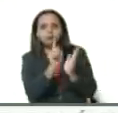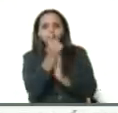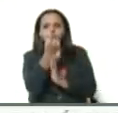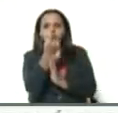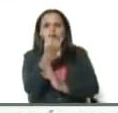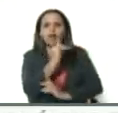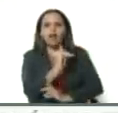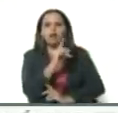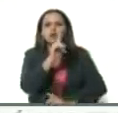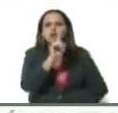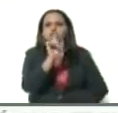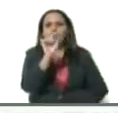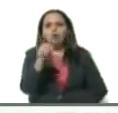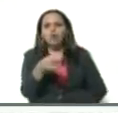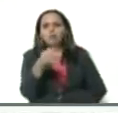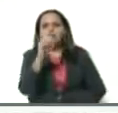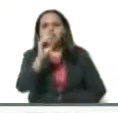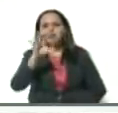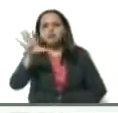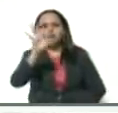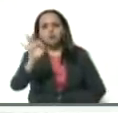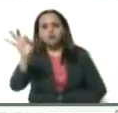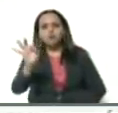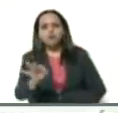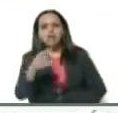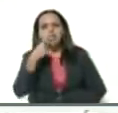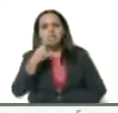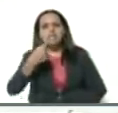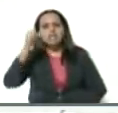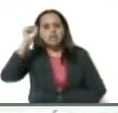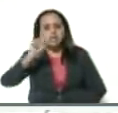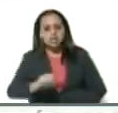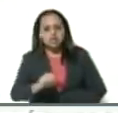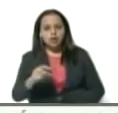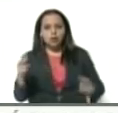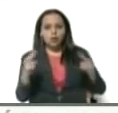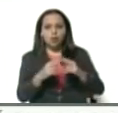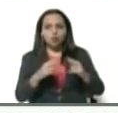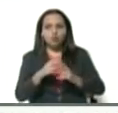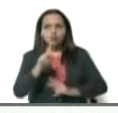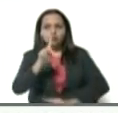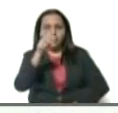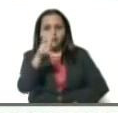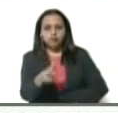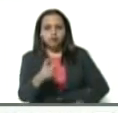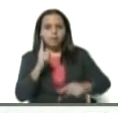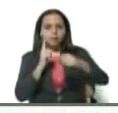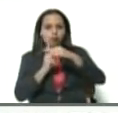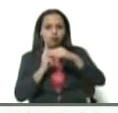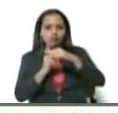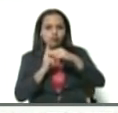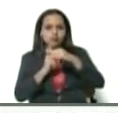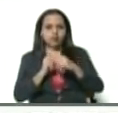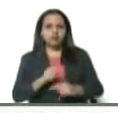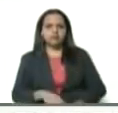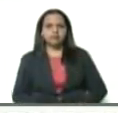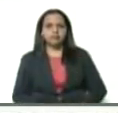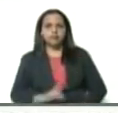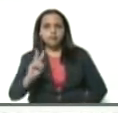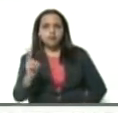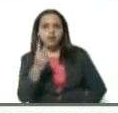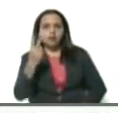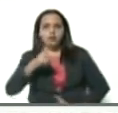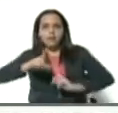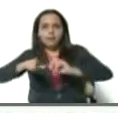apenas el 1.05% contestaba que sí, conocía algún caso positivo. La segunda